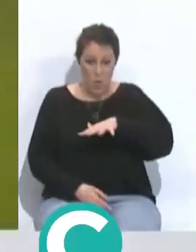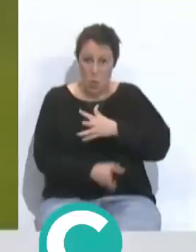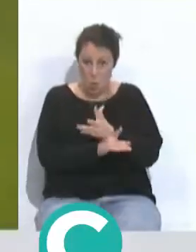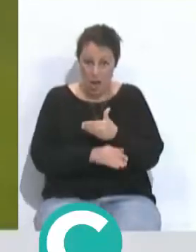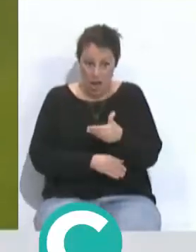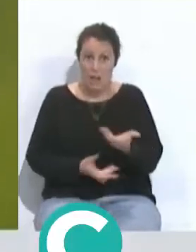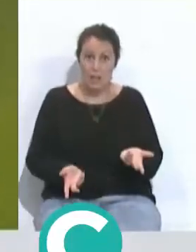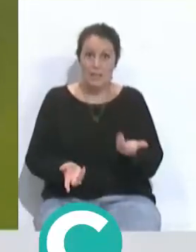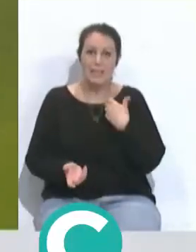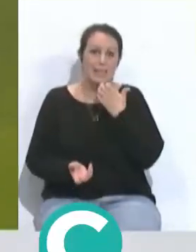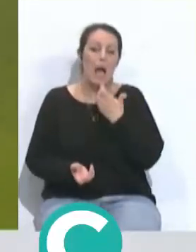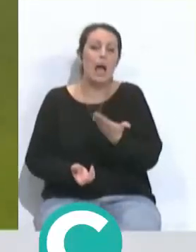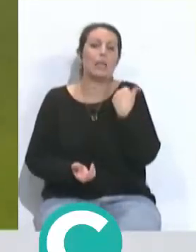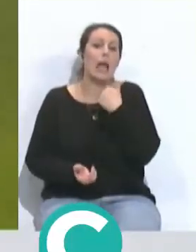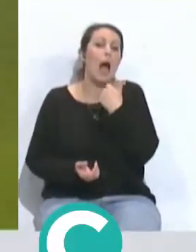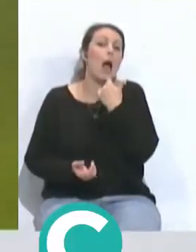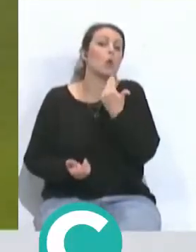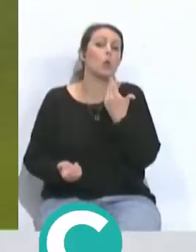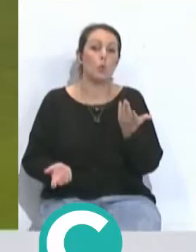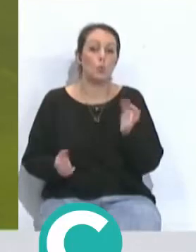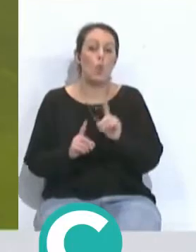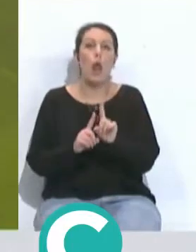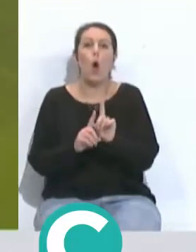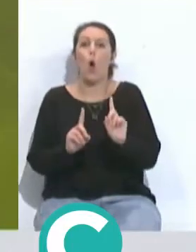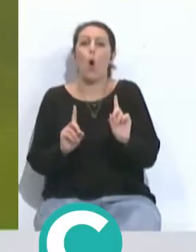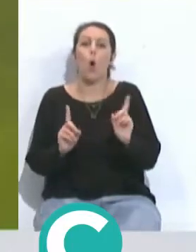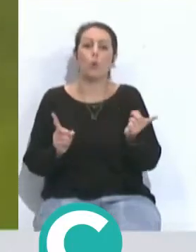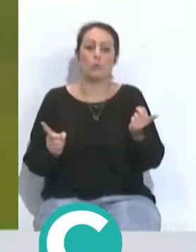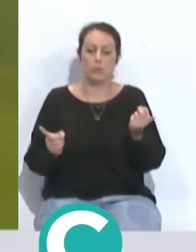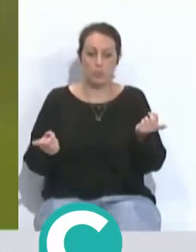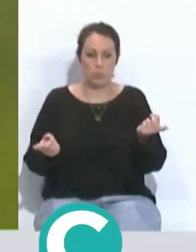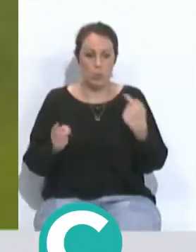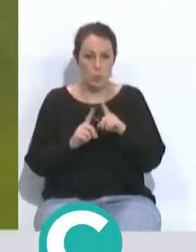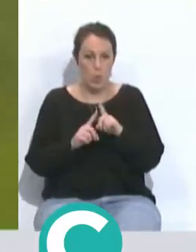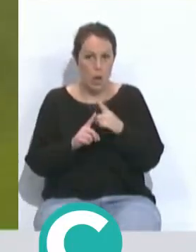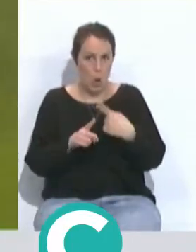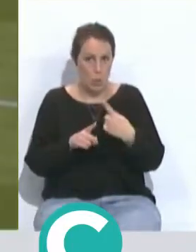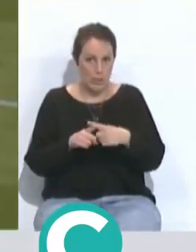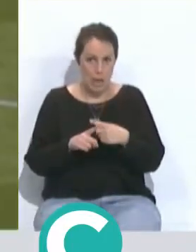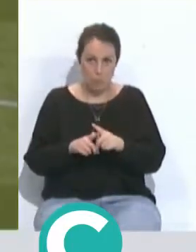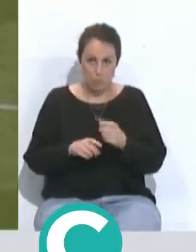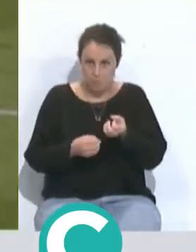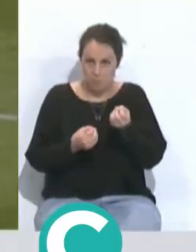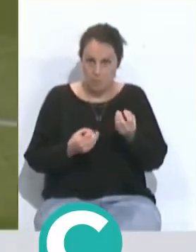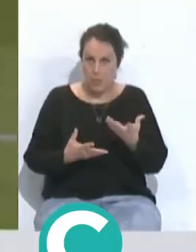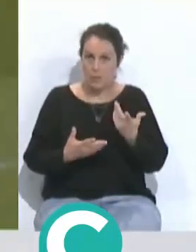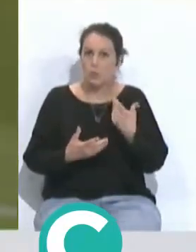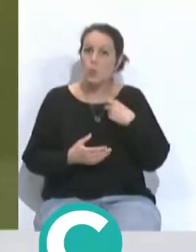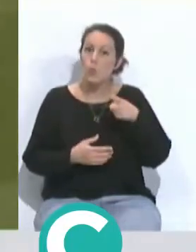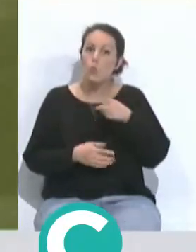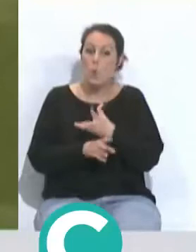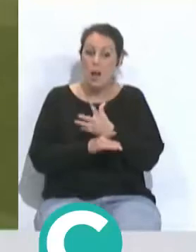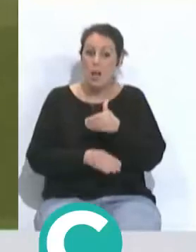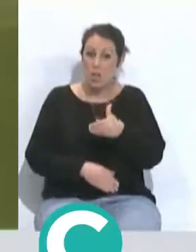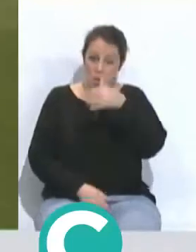Pero si antes tú decías algo, parecía que era algo de, yo sé, eso lo veo como una cosa acertada, acertada, donde tú vas a